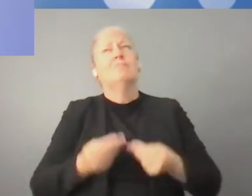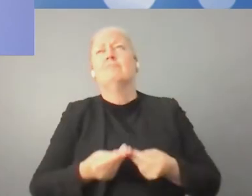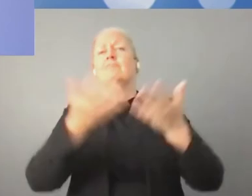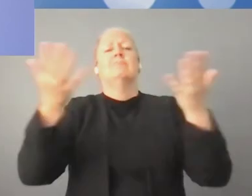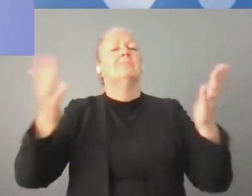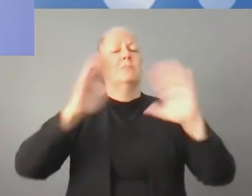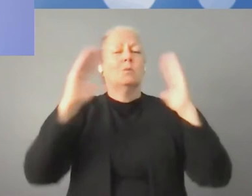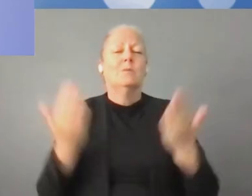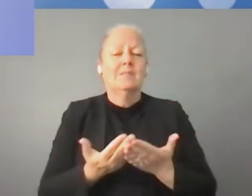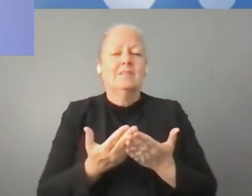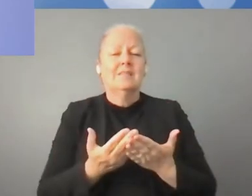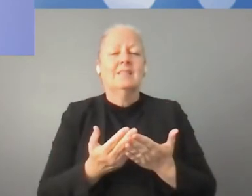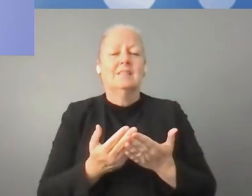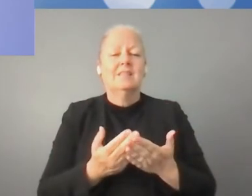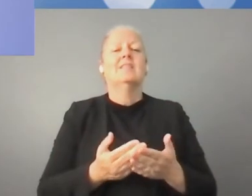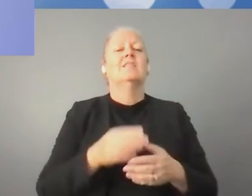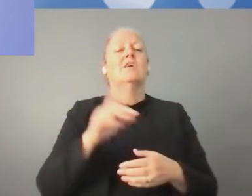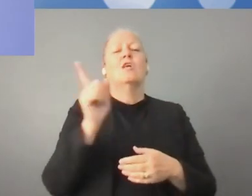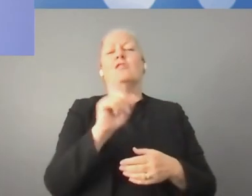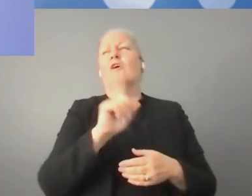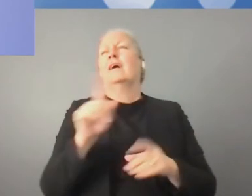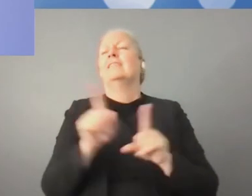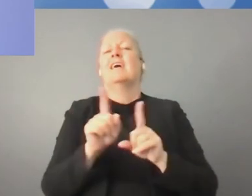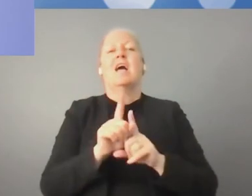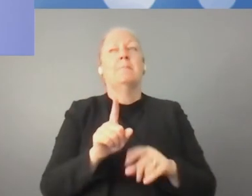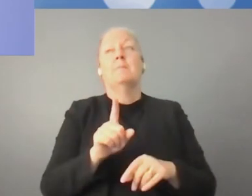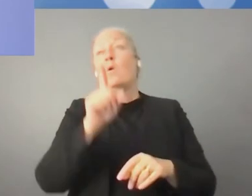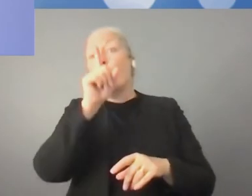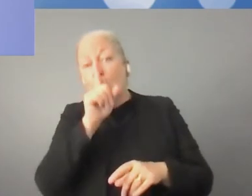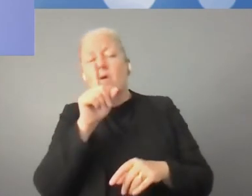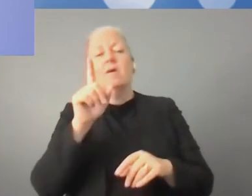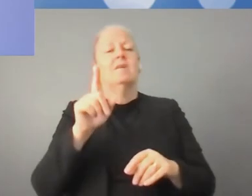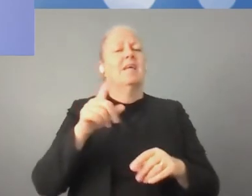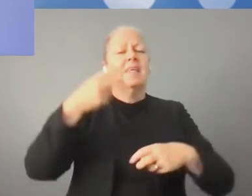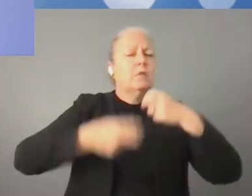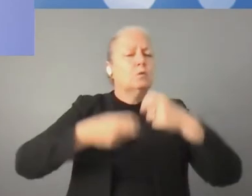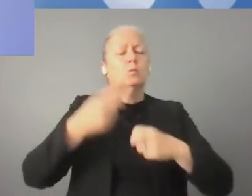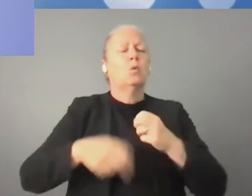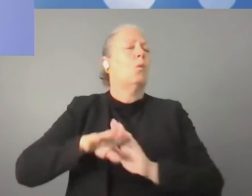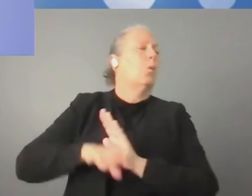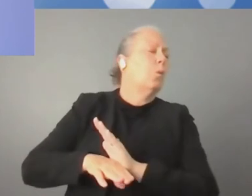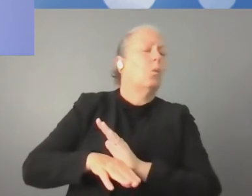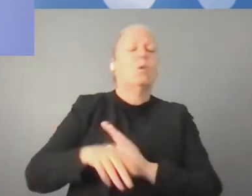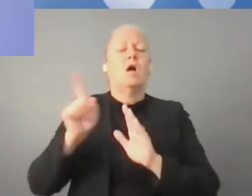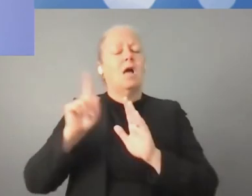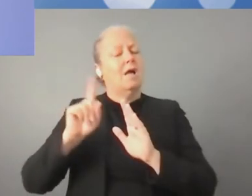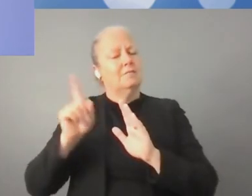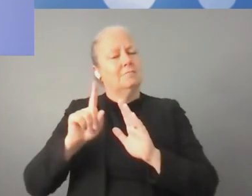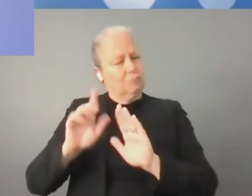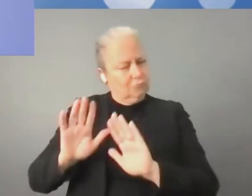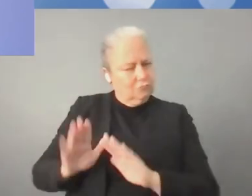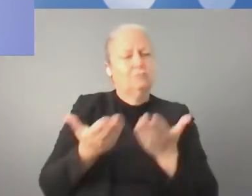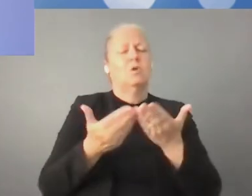esta iniciativa se ha creado, se ha trazado el futuro digital, un futuro seguro.